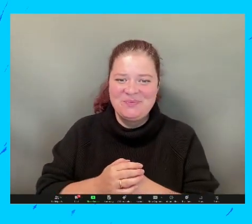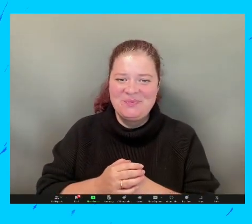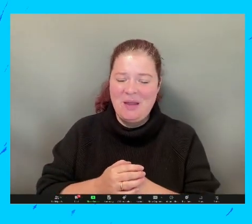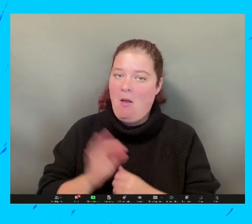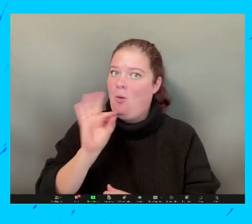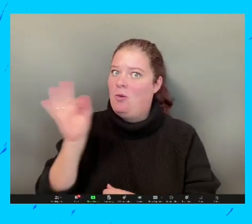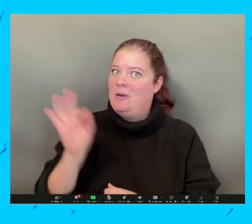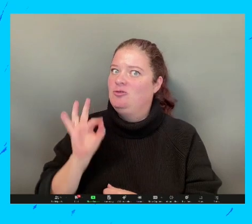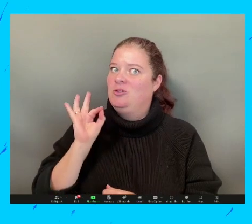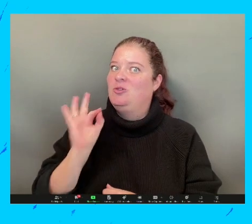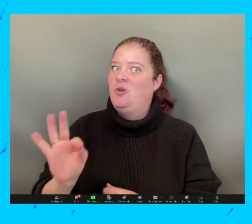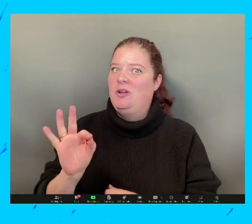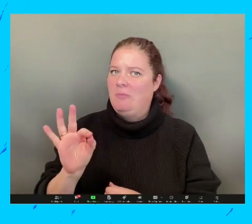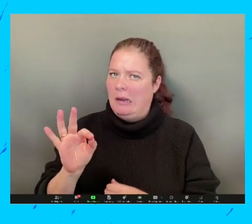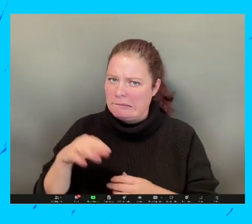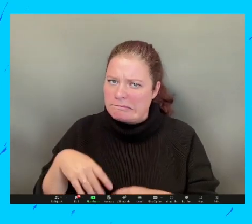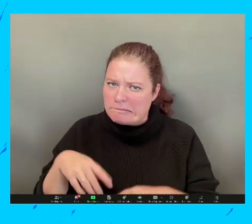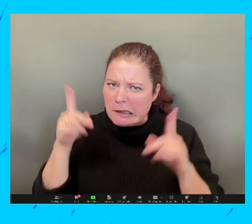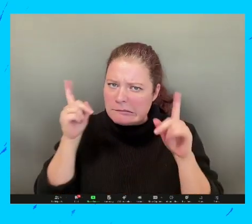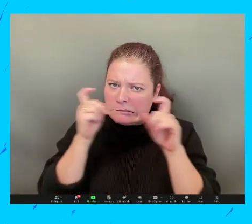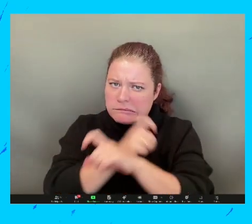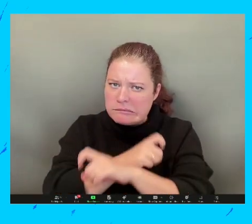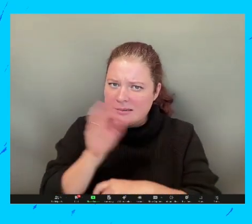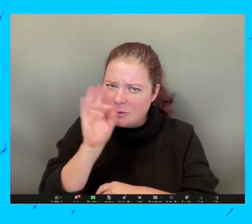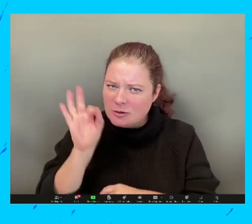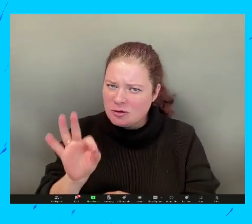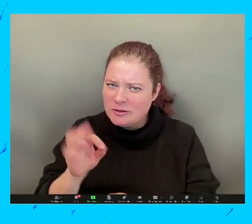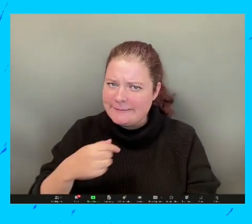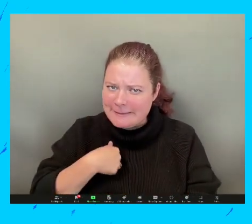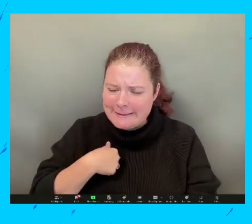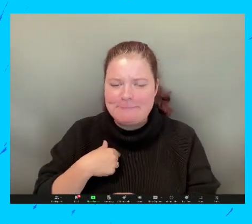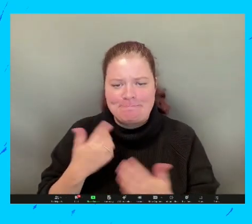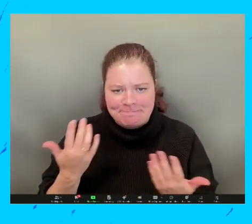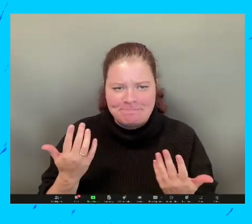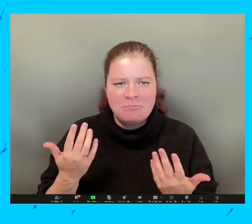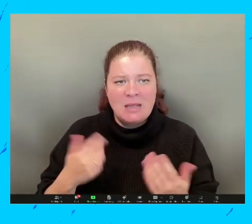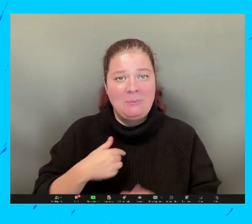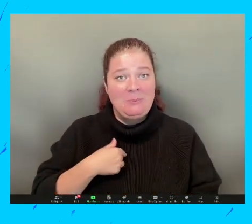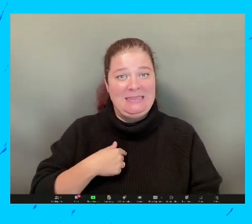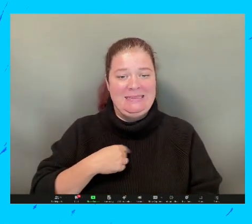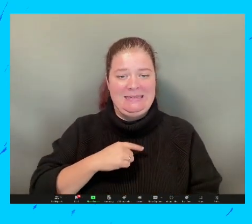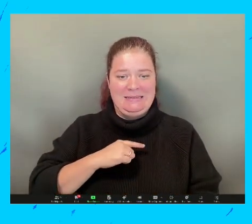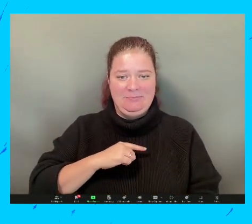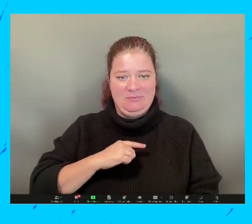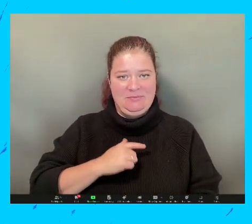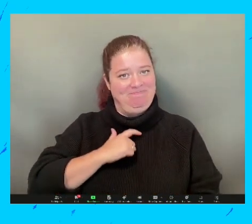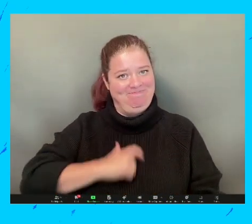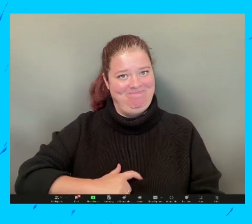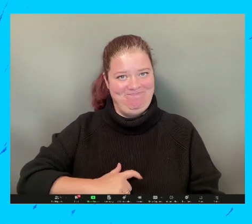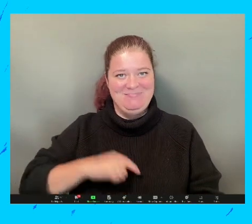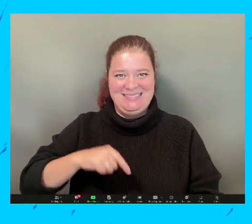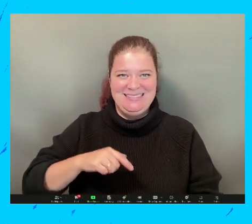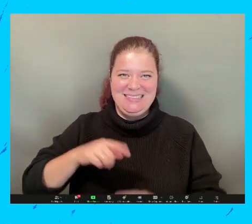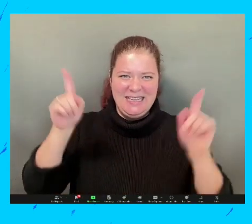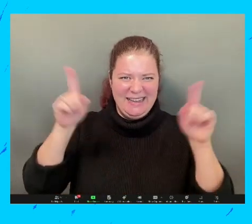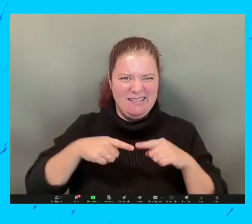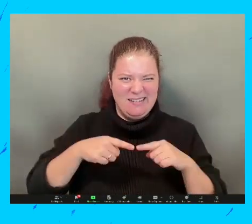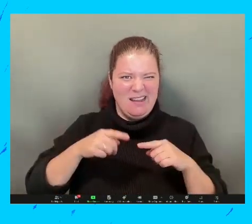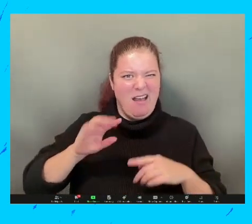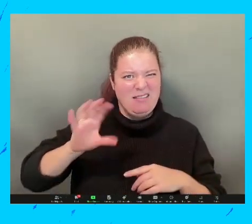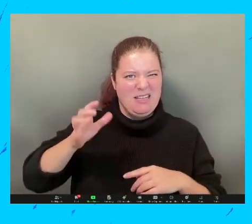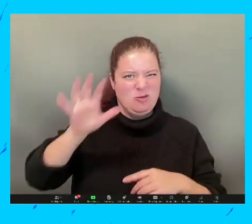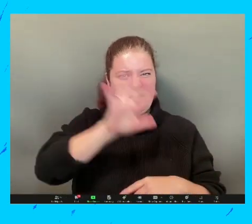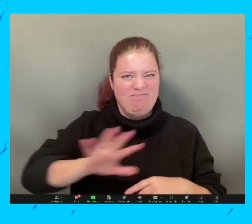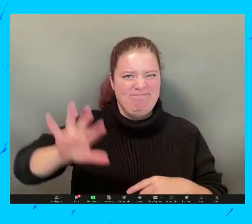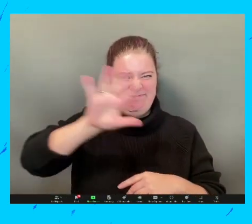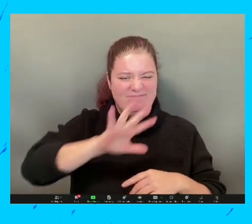te gustaría tomar. Es una buena pregunta, pero es muy difícil para mí. Pero diría que para mí, como una persona que